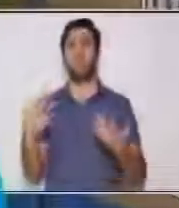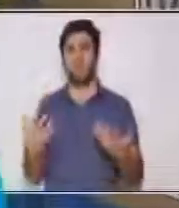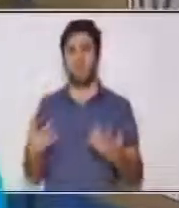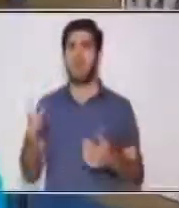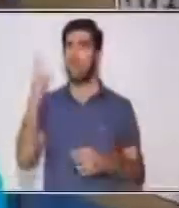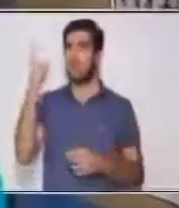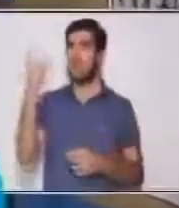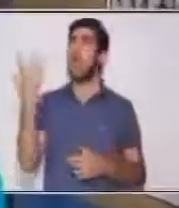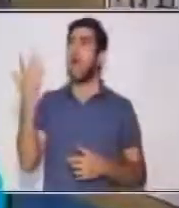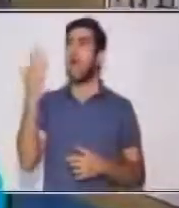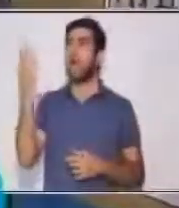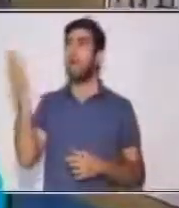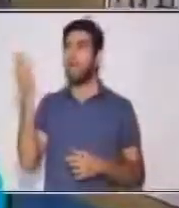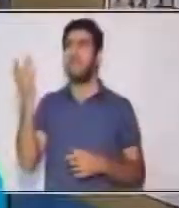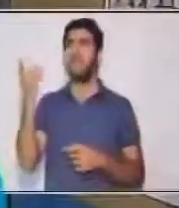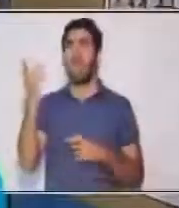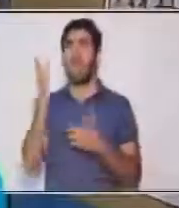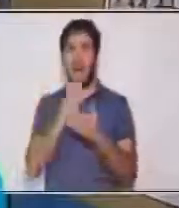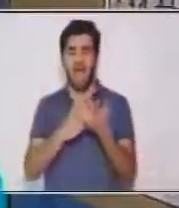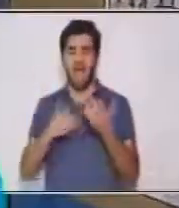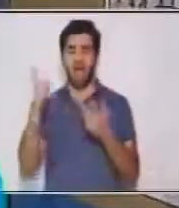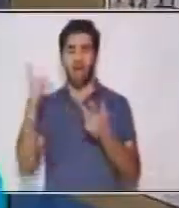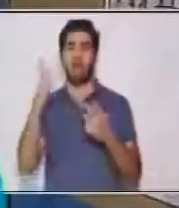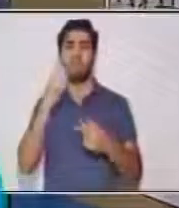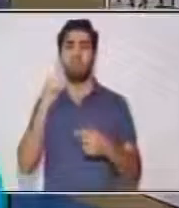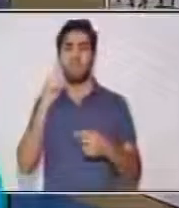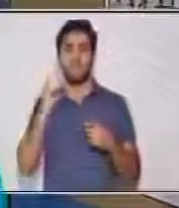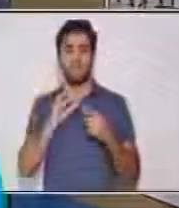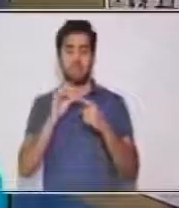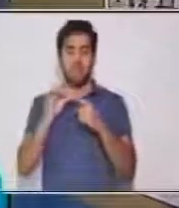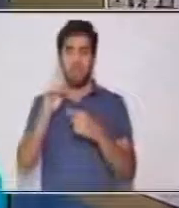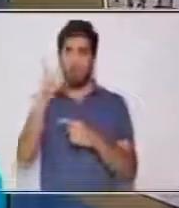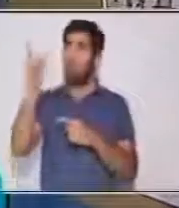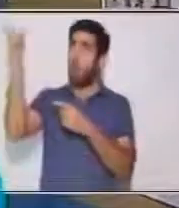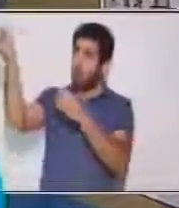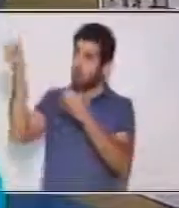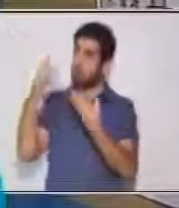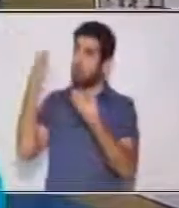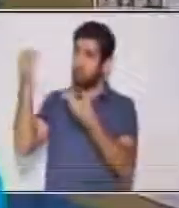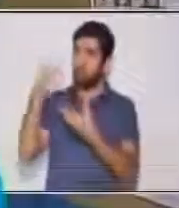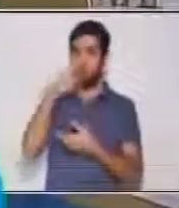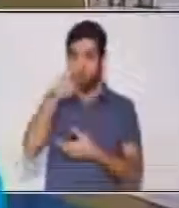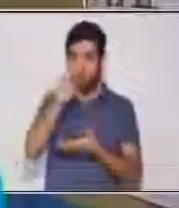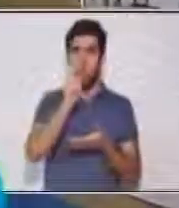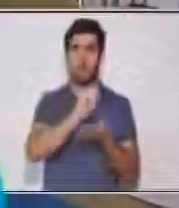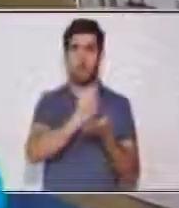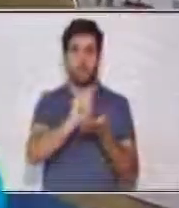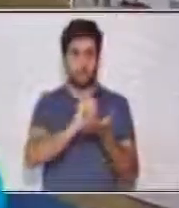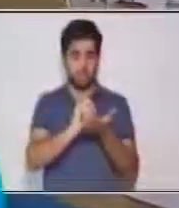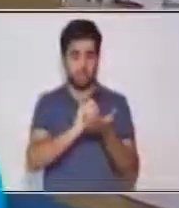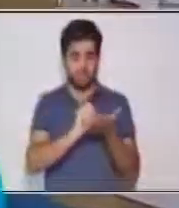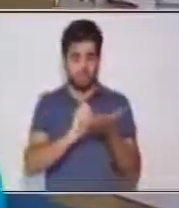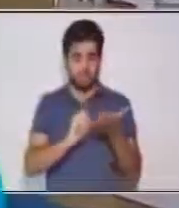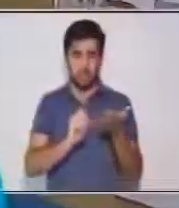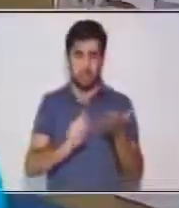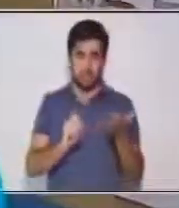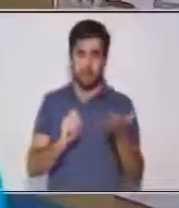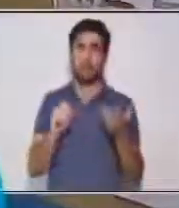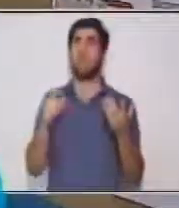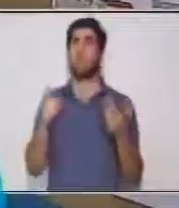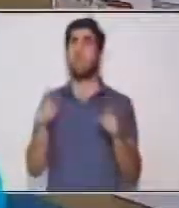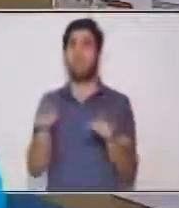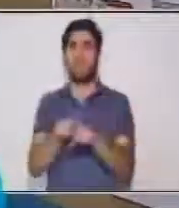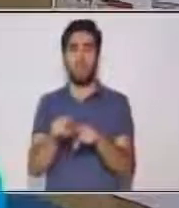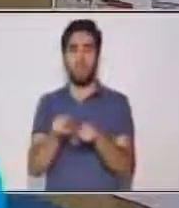algo, una experiencia especial y tú la vas a escribir en forma, como una